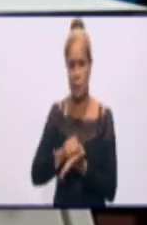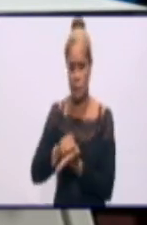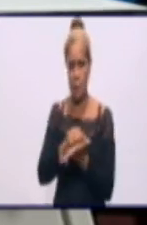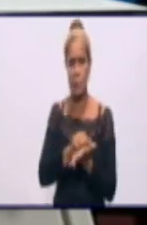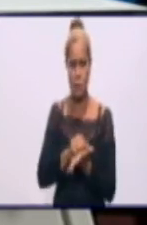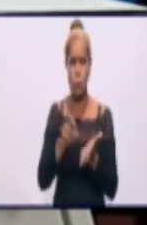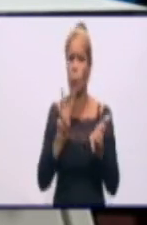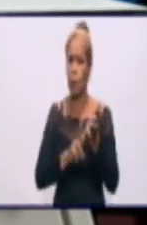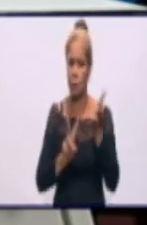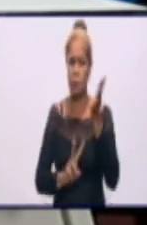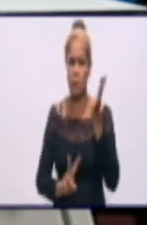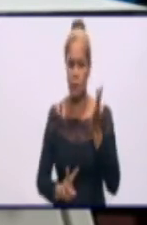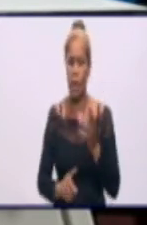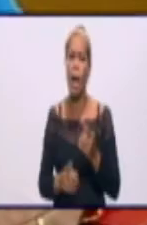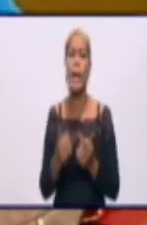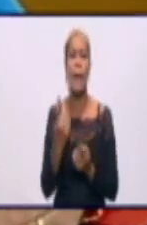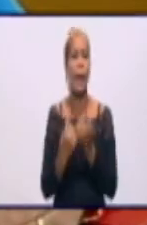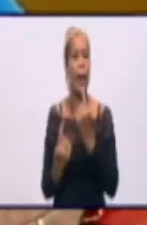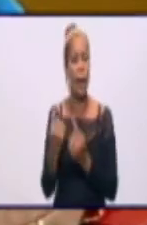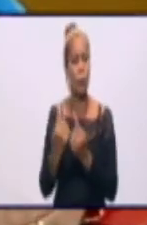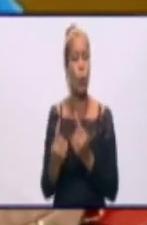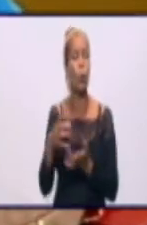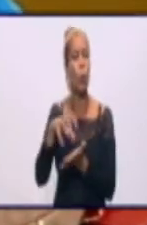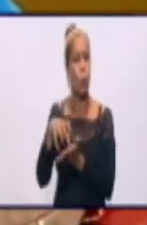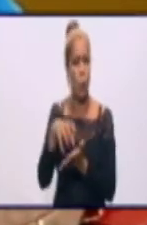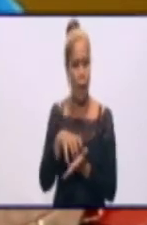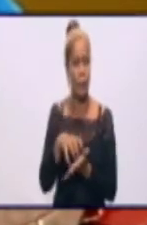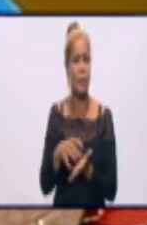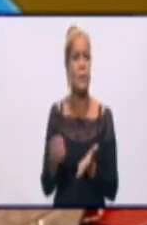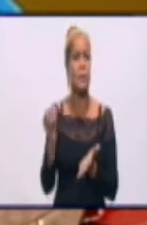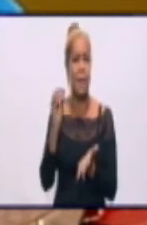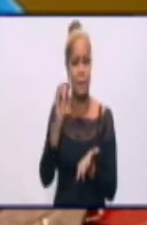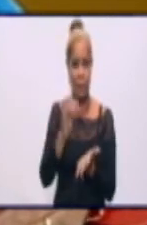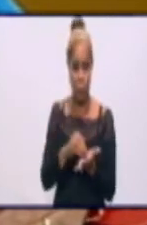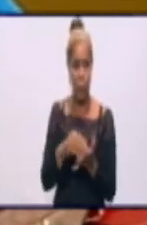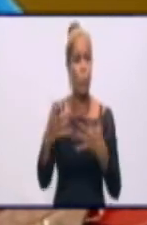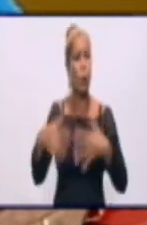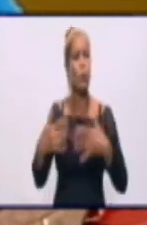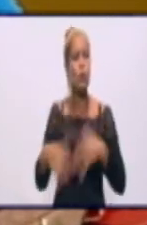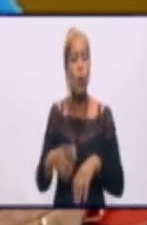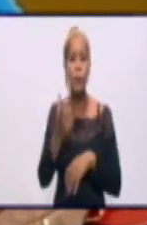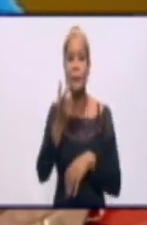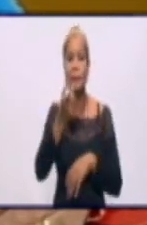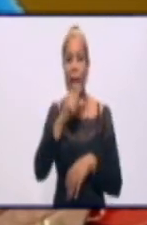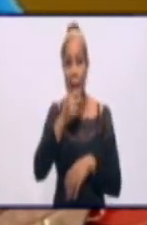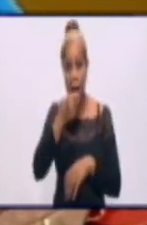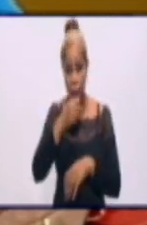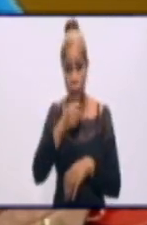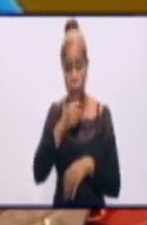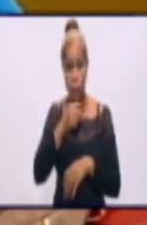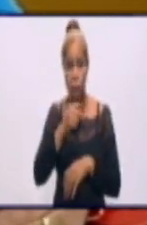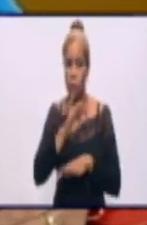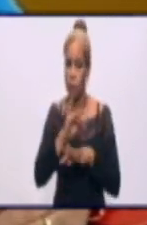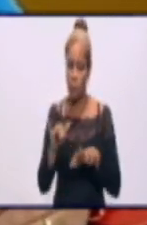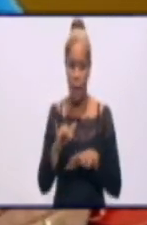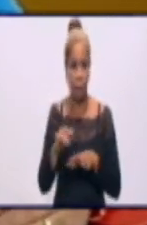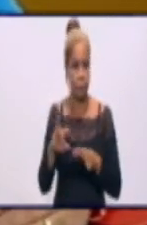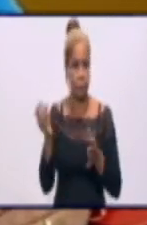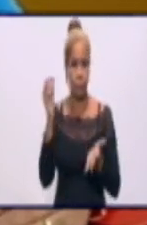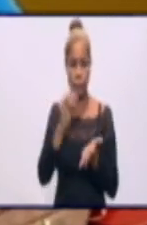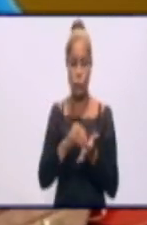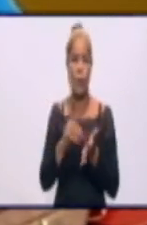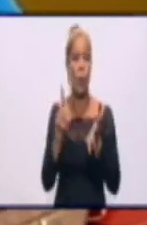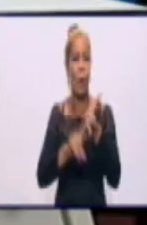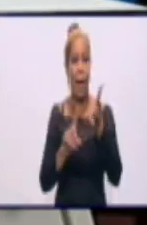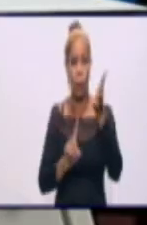Sí, ahí hubo algo específico, hubo una producción de helado, y se determinó cerrar el circuito y cerramos esa parte de ahí. Cerrar el circuito es, como dice